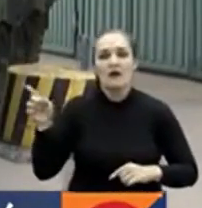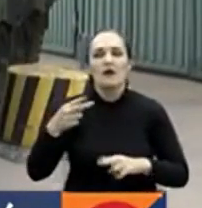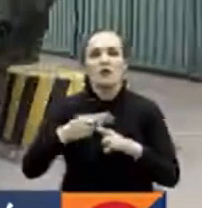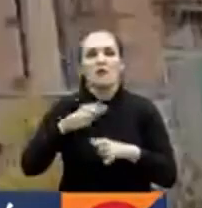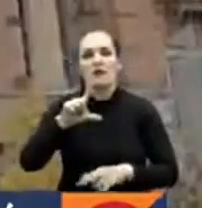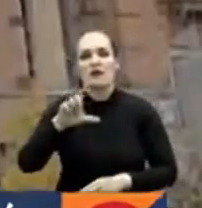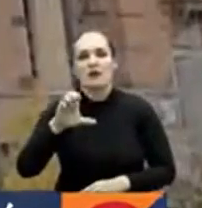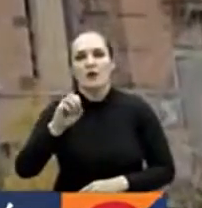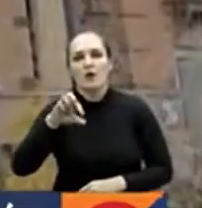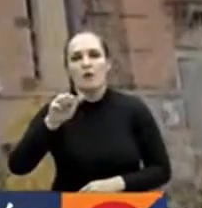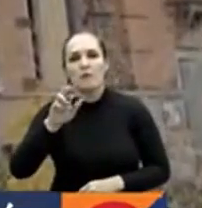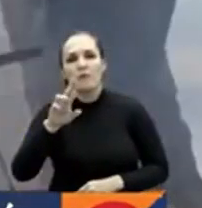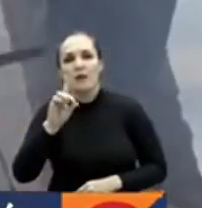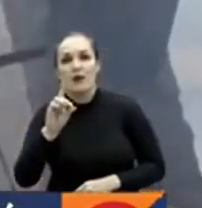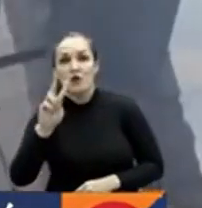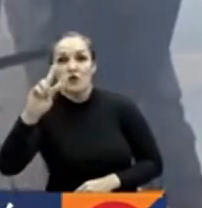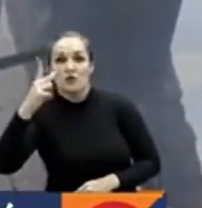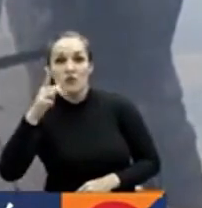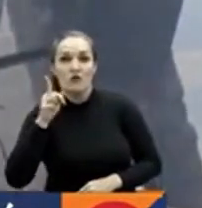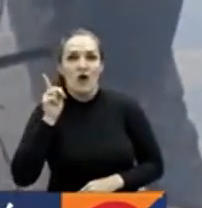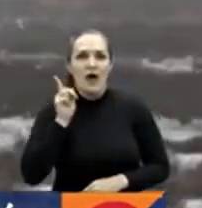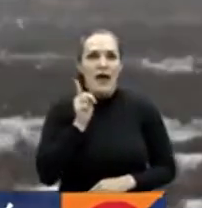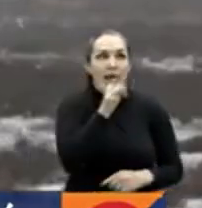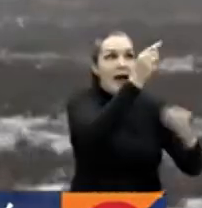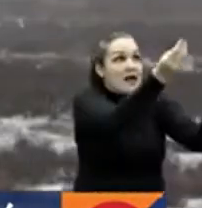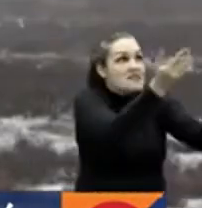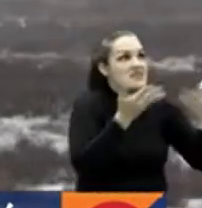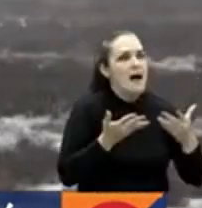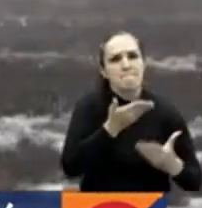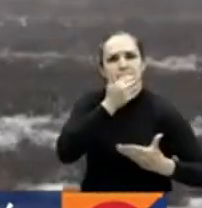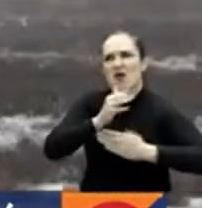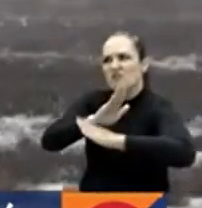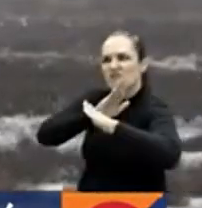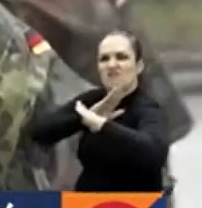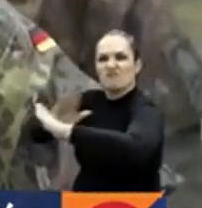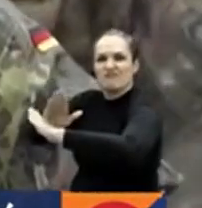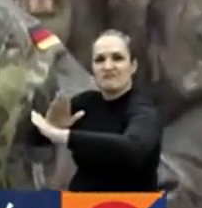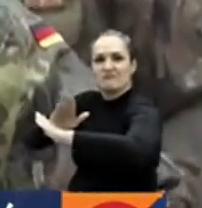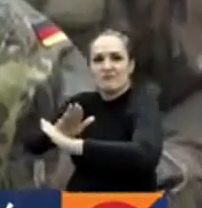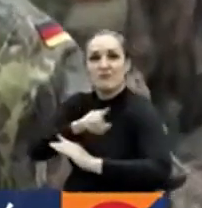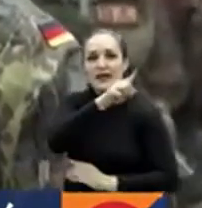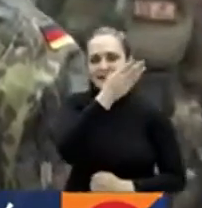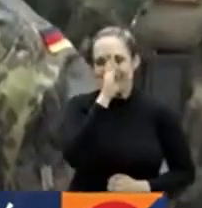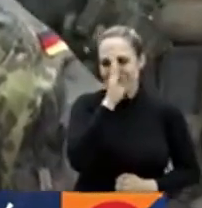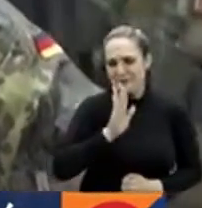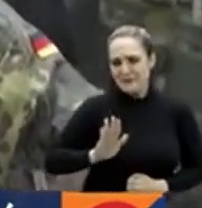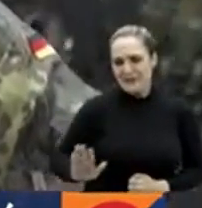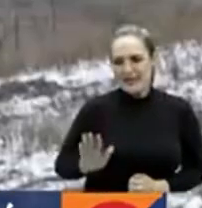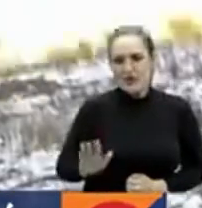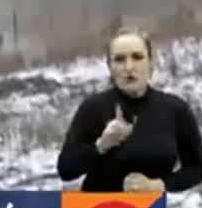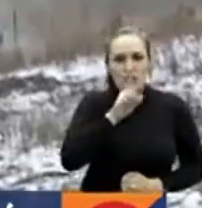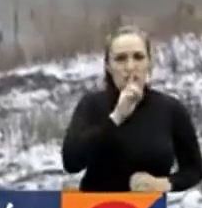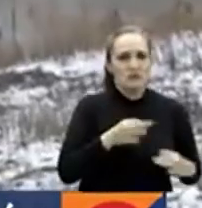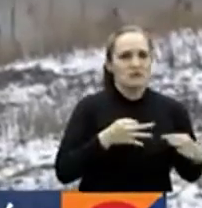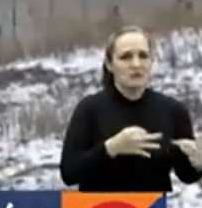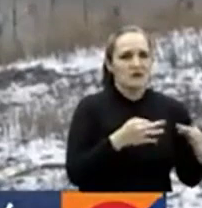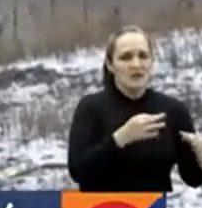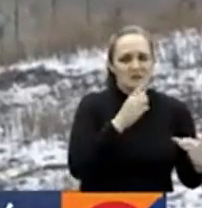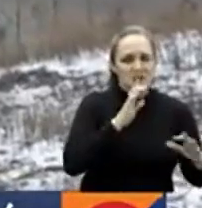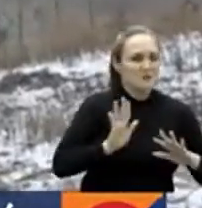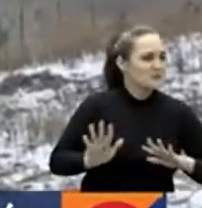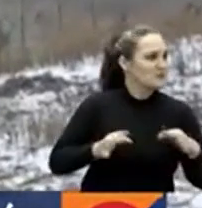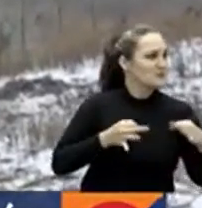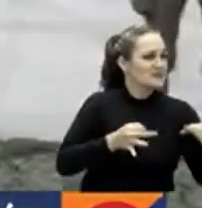se les atribuye poder cambiar el ajedrez del control de territorios en la guerra. Berlín no responde y prolonga su pesaje del